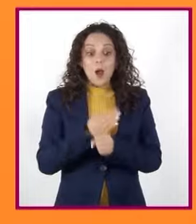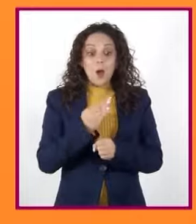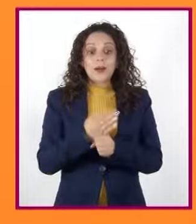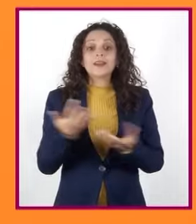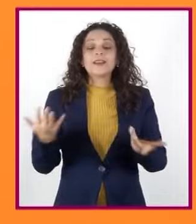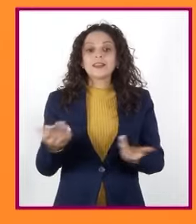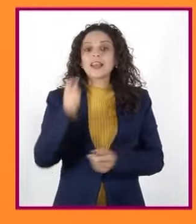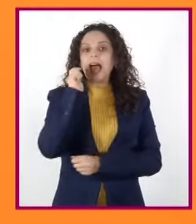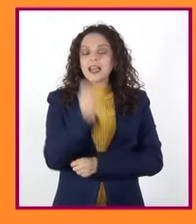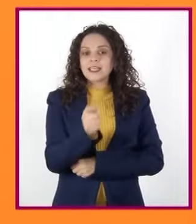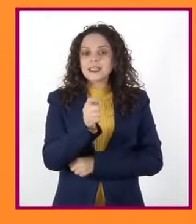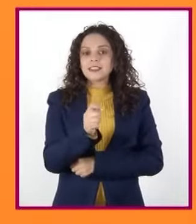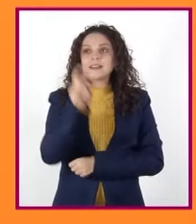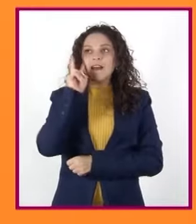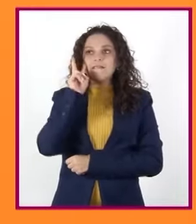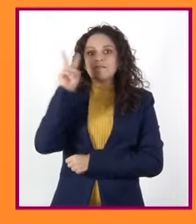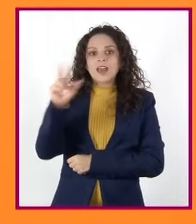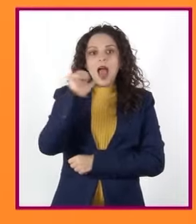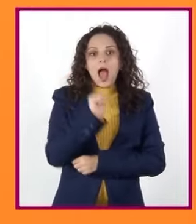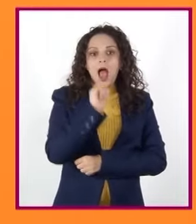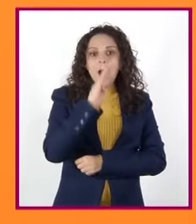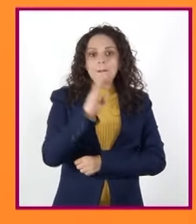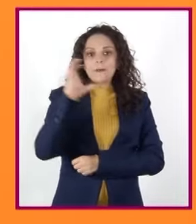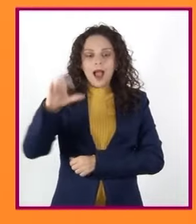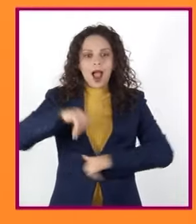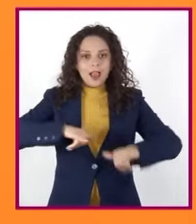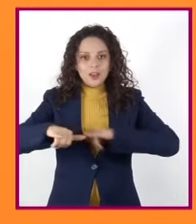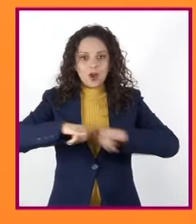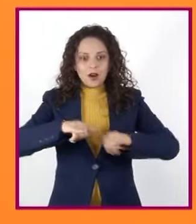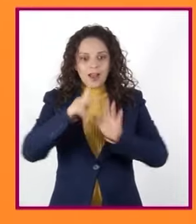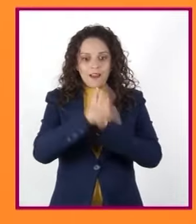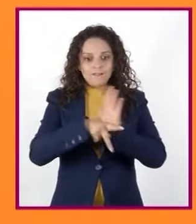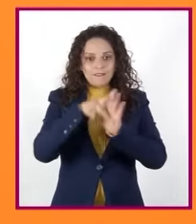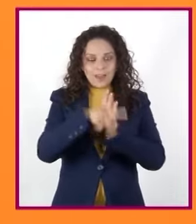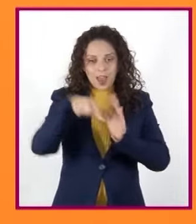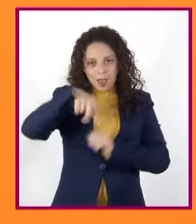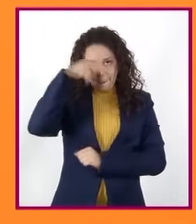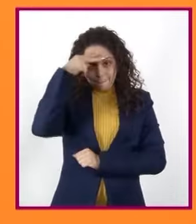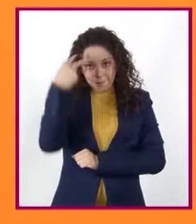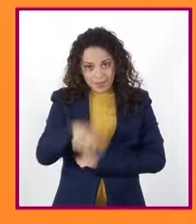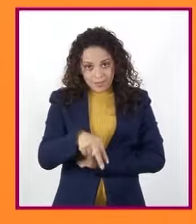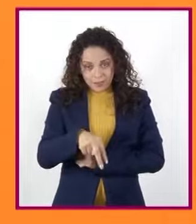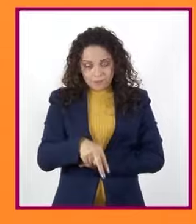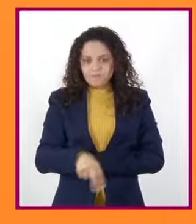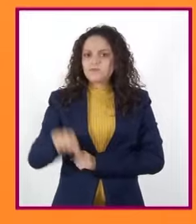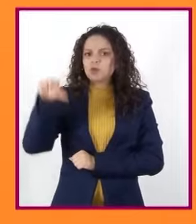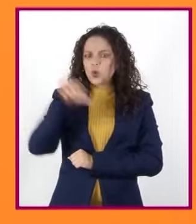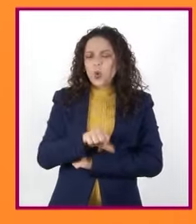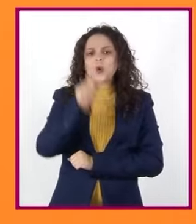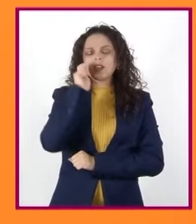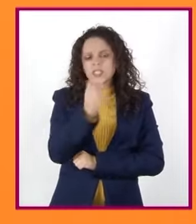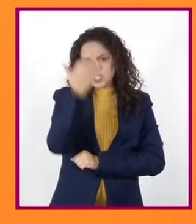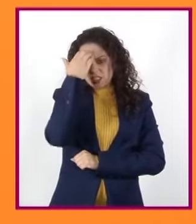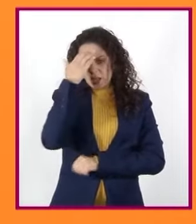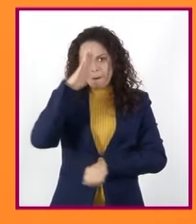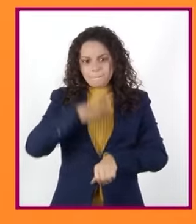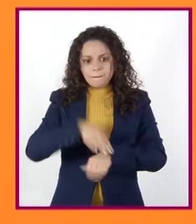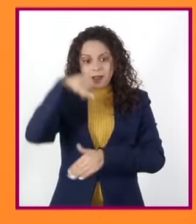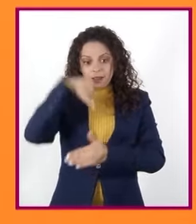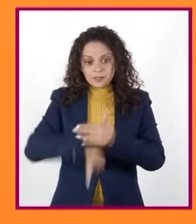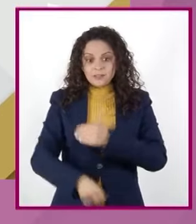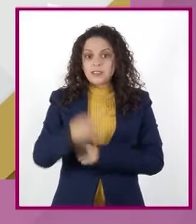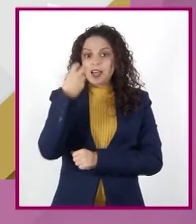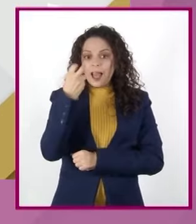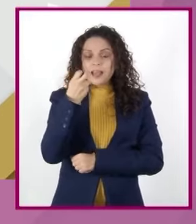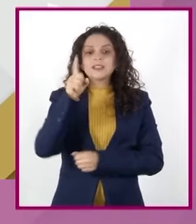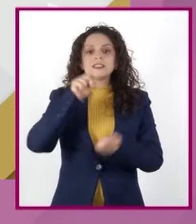nuestra sección ABC Geográfico de México. Hoy tendremos el gusto de conocer un poco más sobre el estado